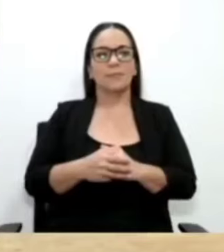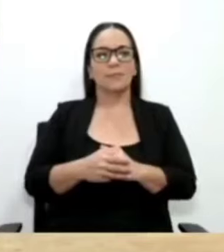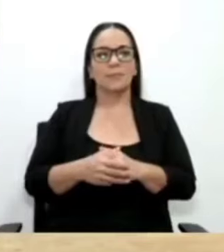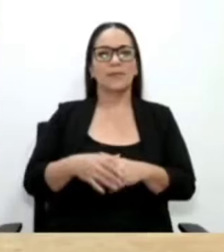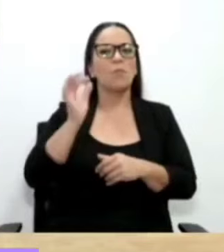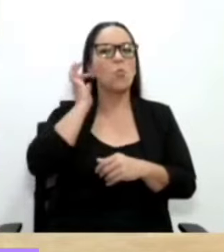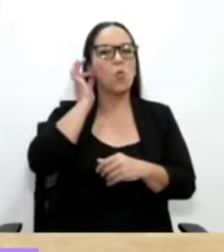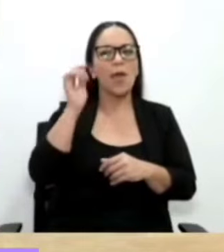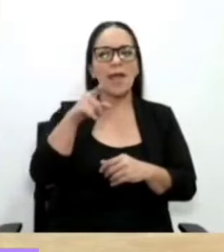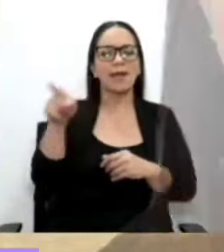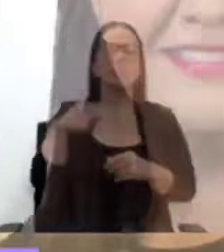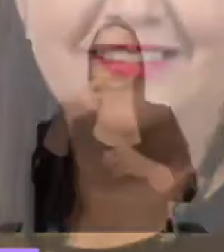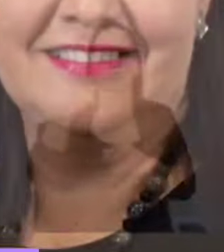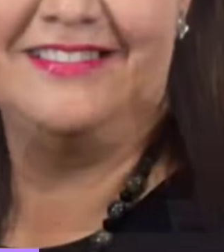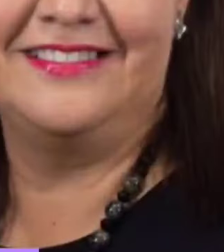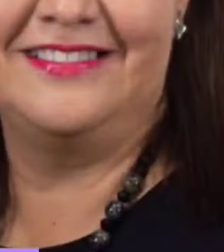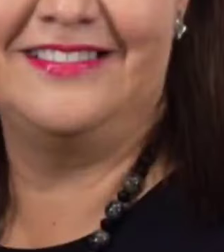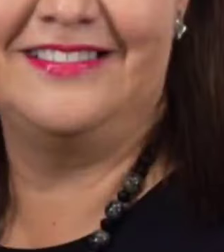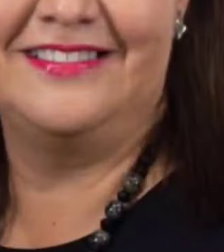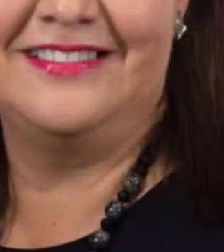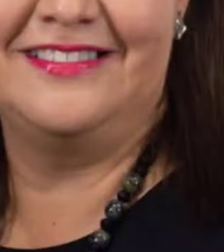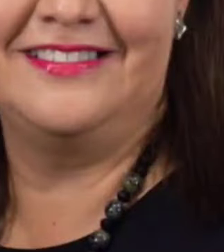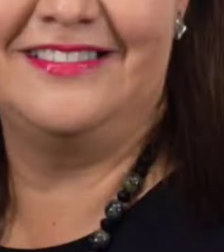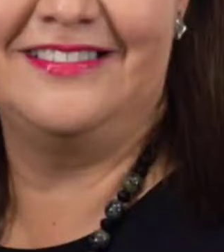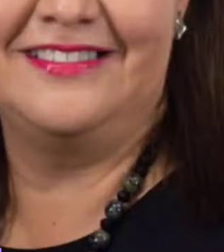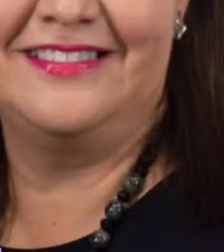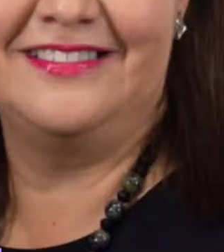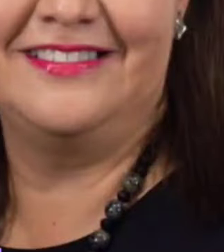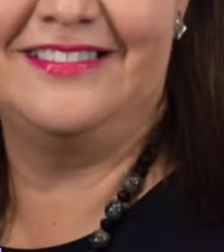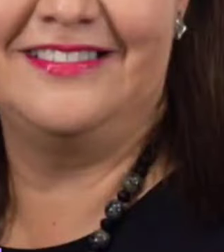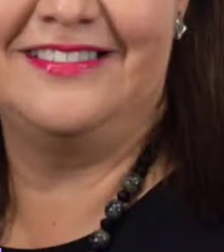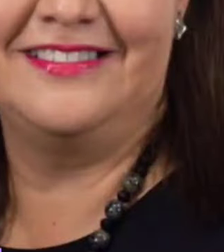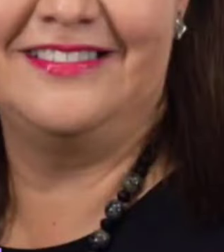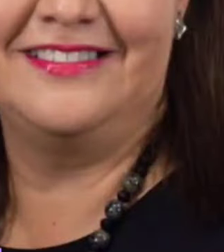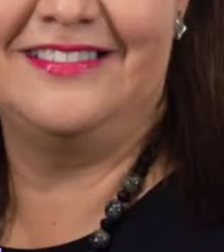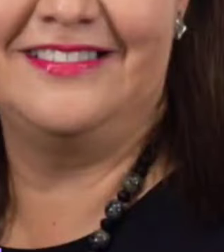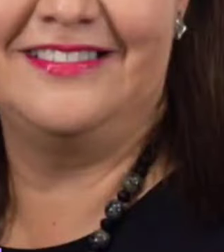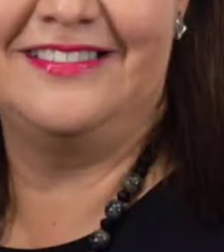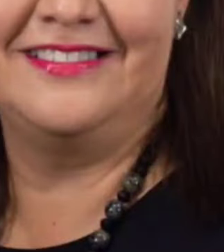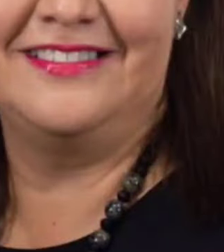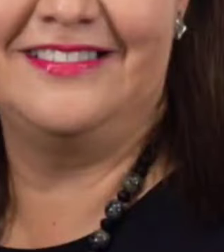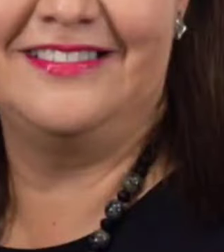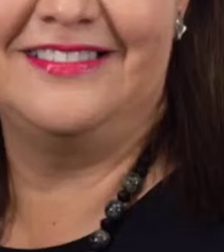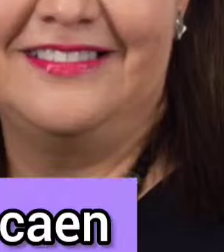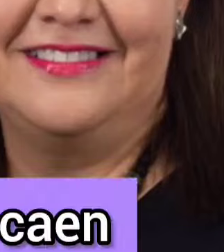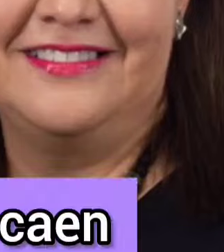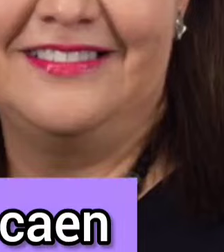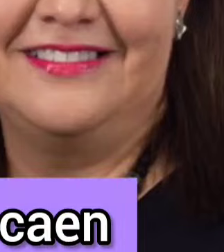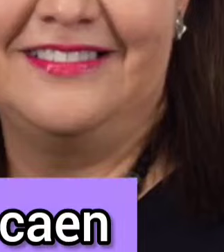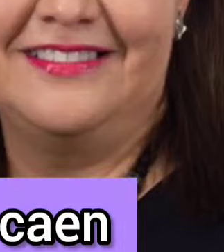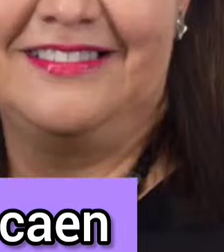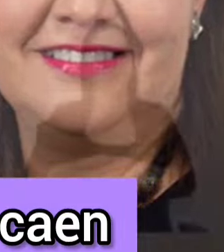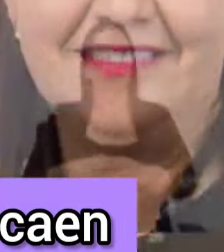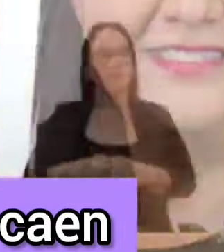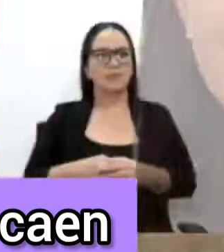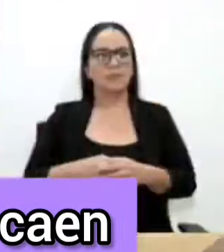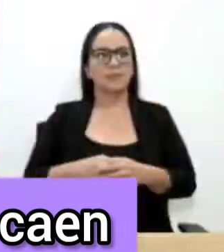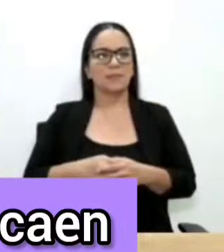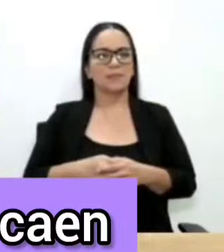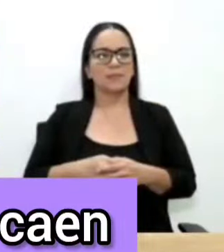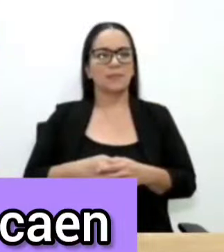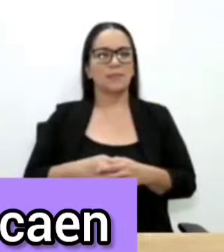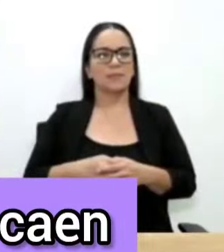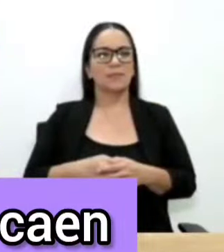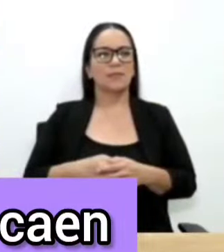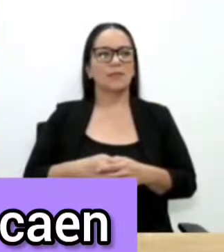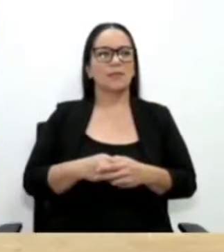cada vez que alguien menciona a una mujer, se escudan detrás de esa carta, pero cuando se trata de doña Pilar, le